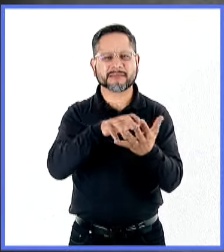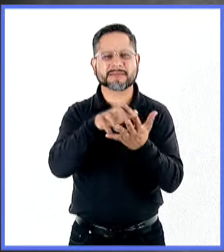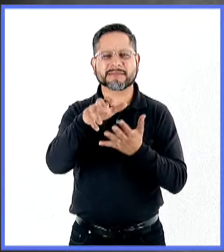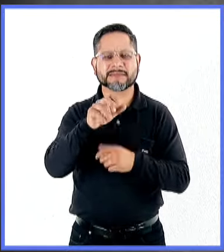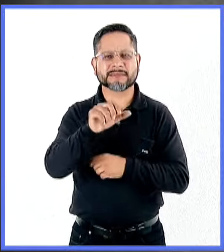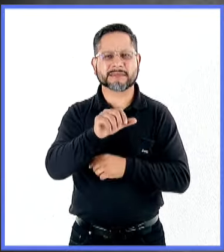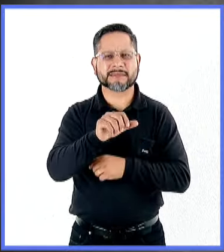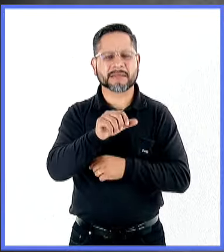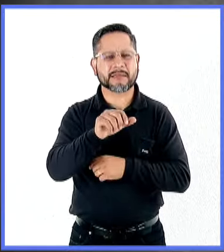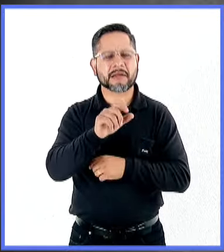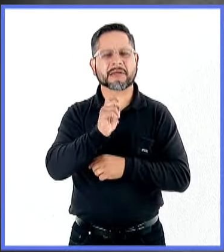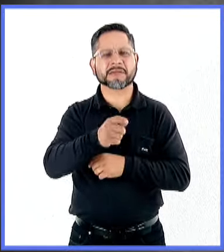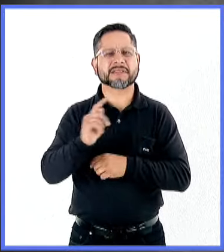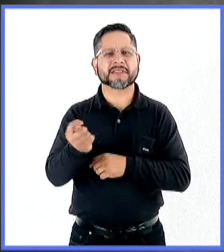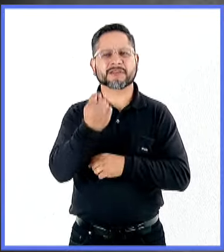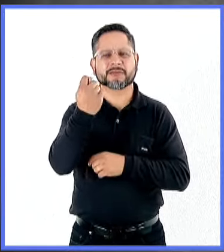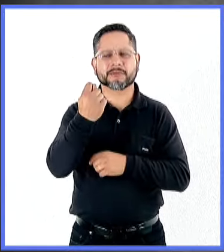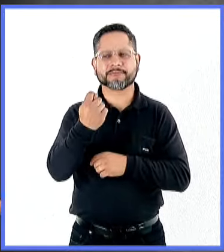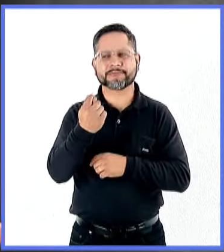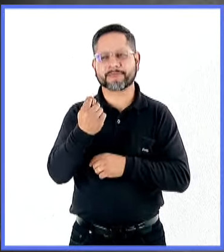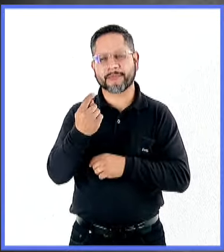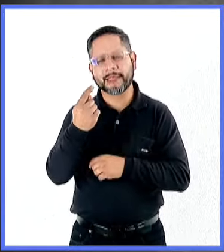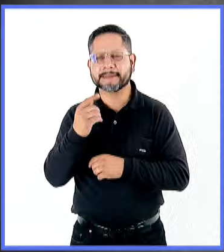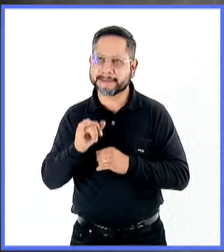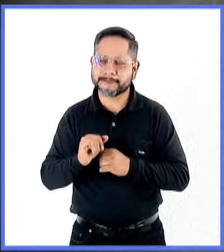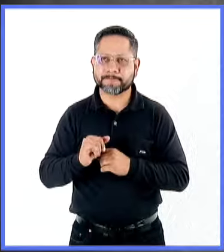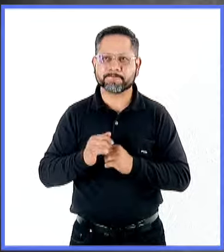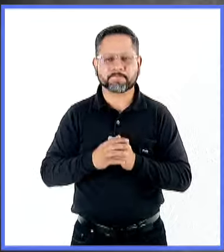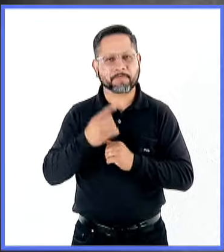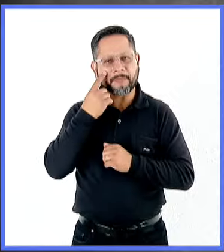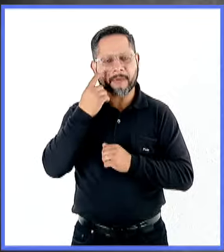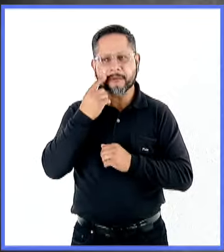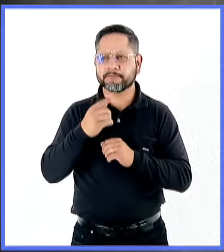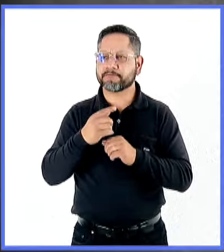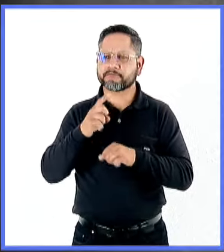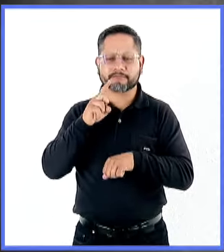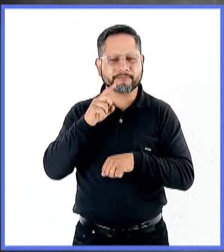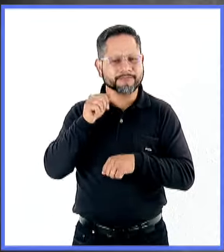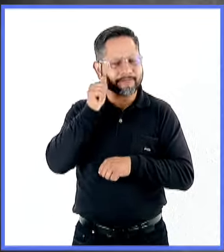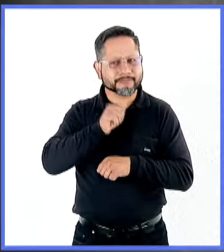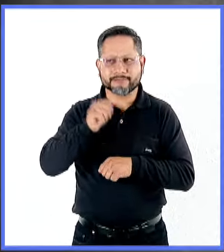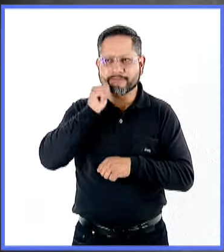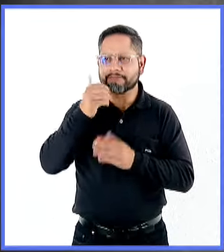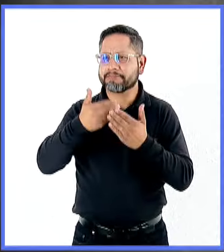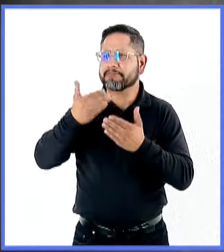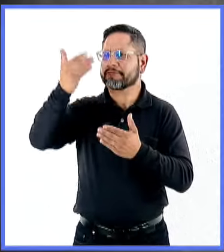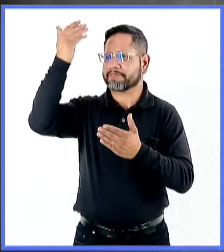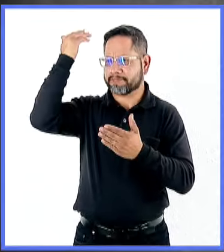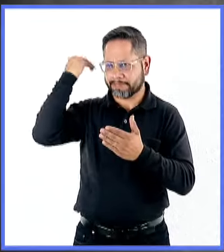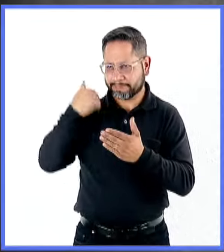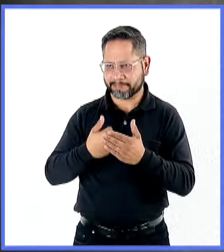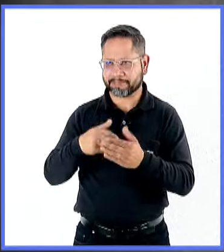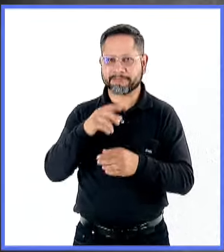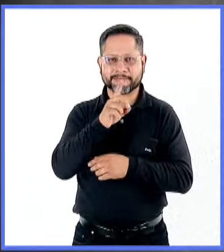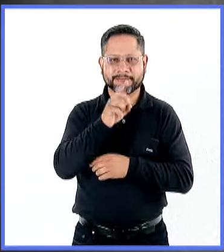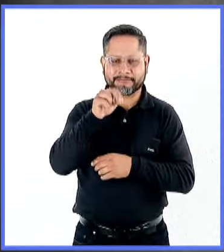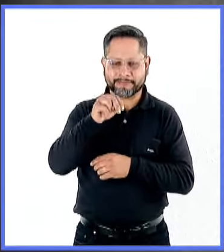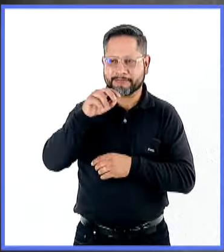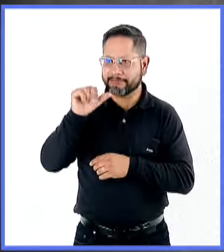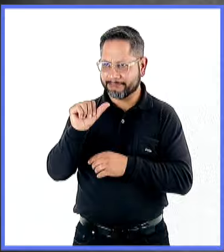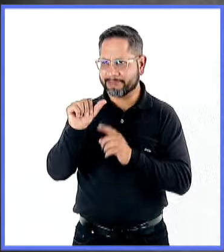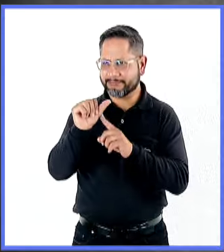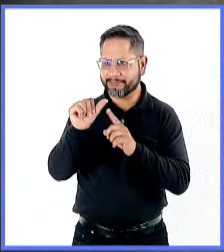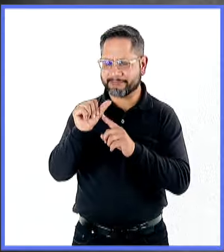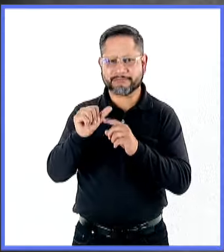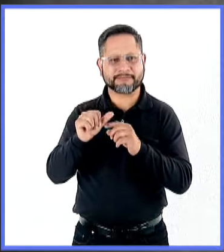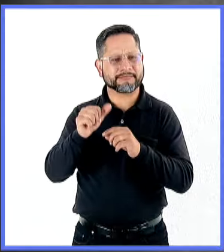Tratamos de ir al día con los avances más importantes que hay de la OCEA. Hace 20 años era el DNA. Bueno, tuvimos varios ciclos de